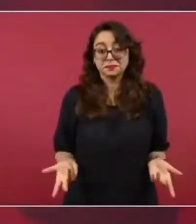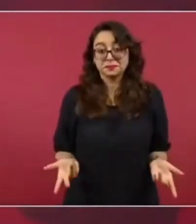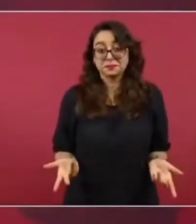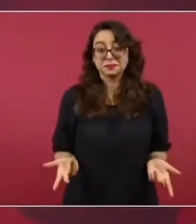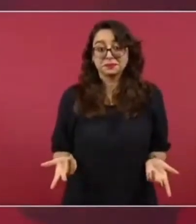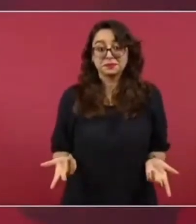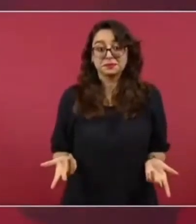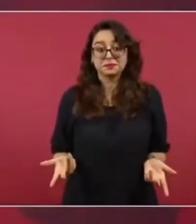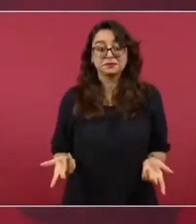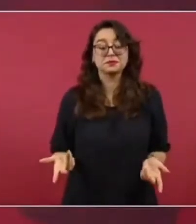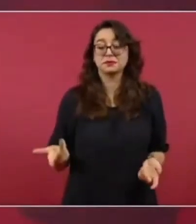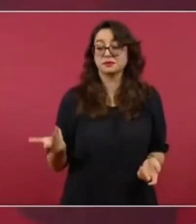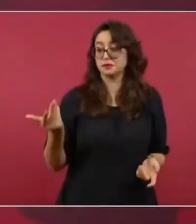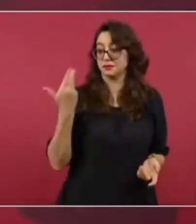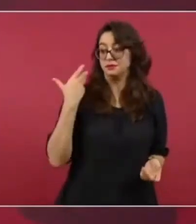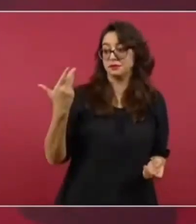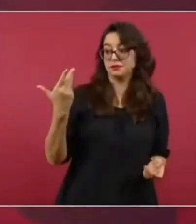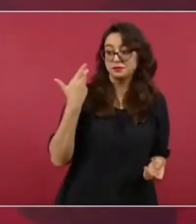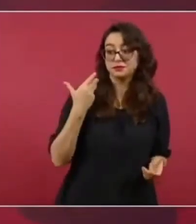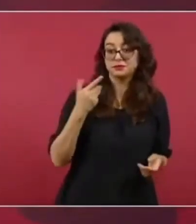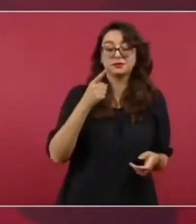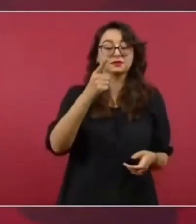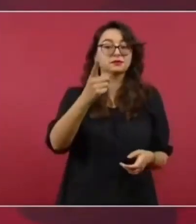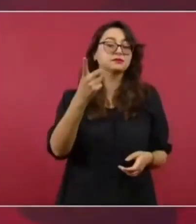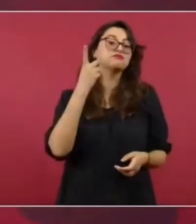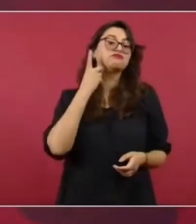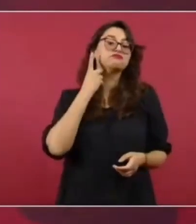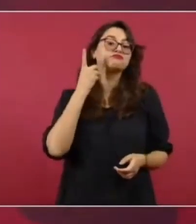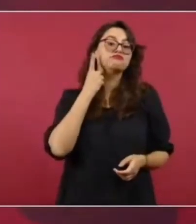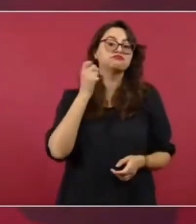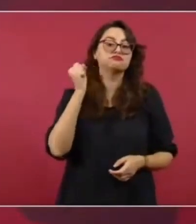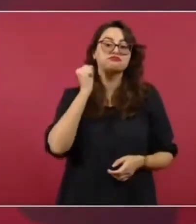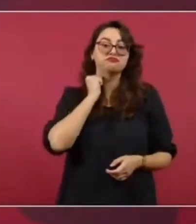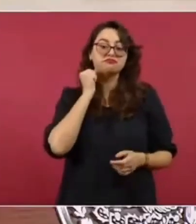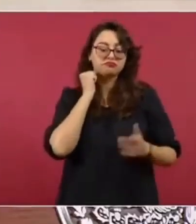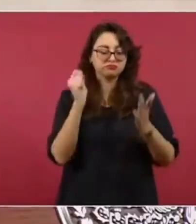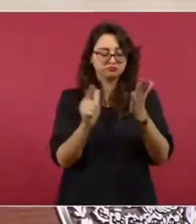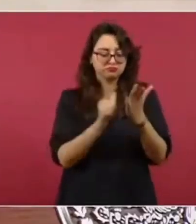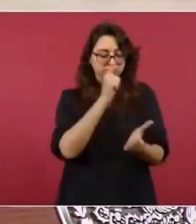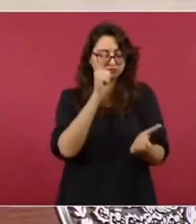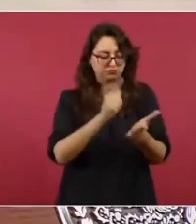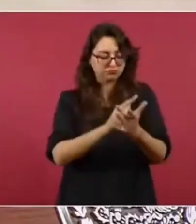plana al Poder Legislativo